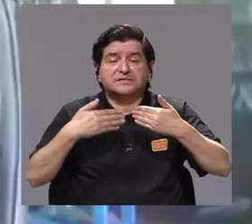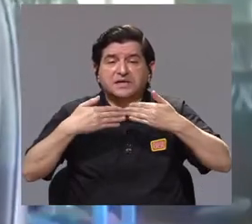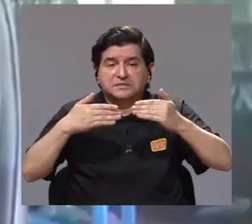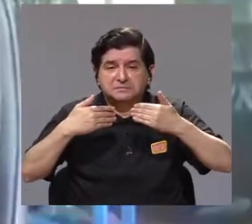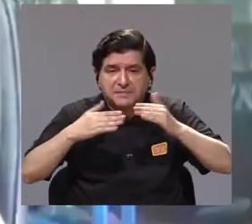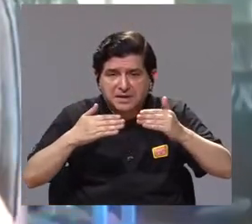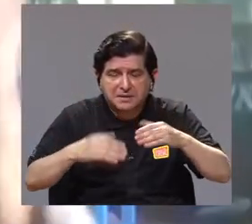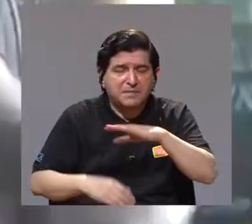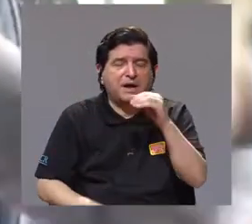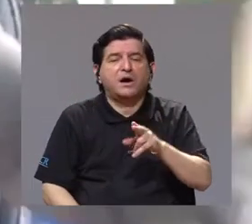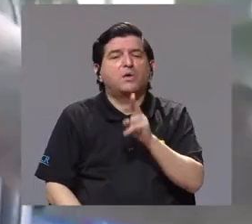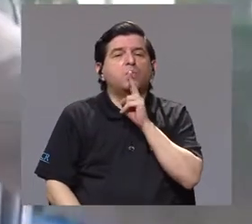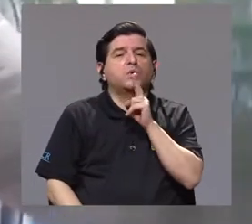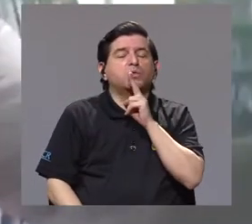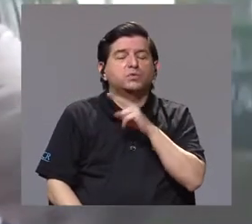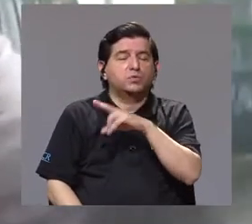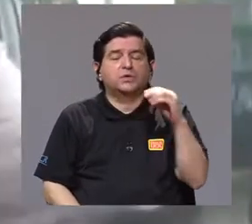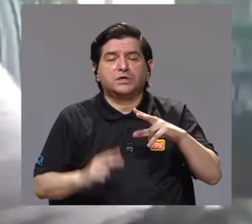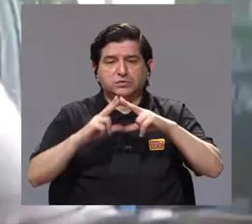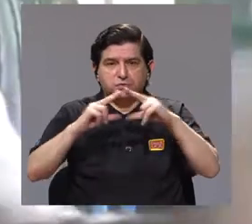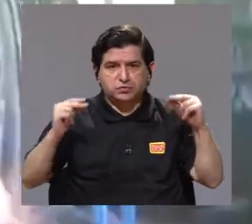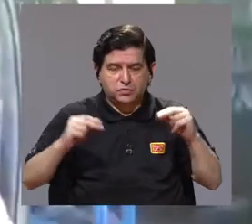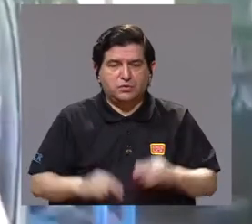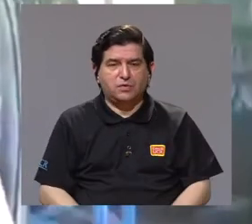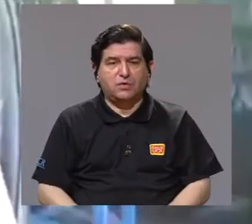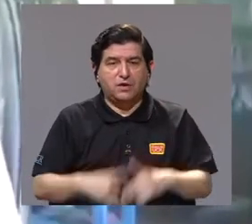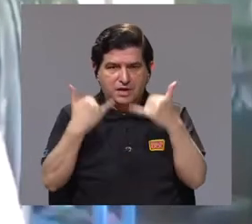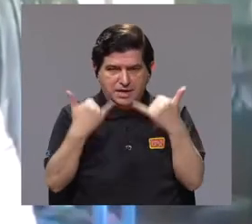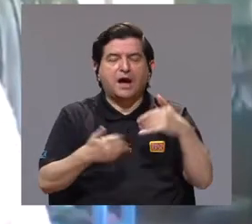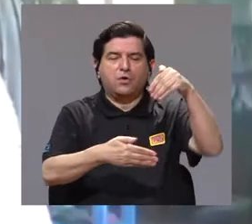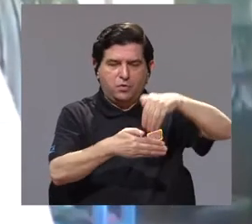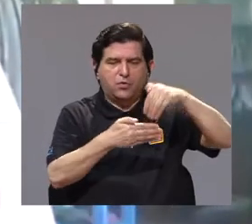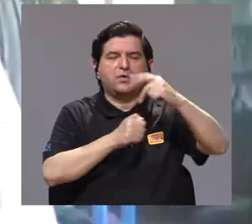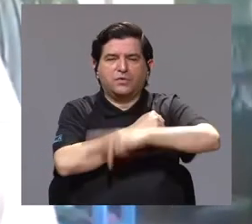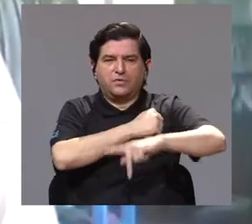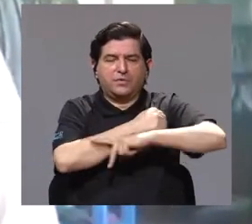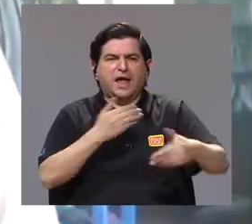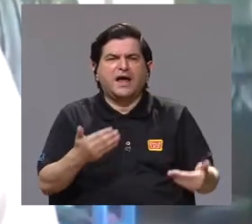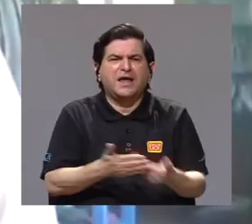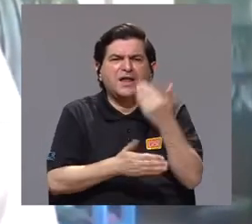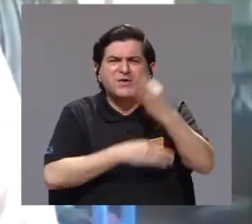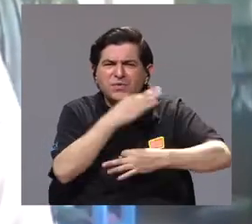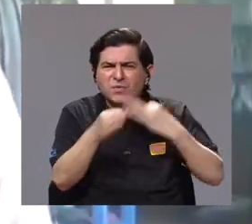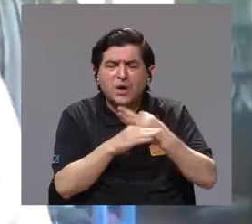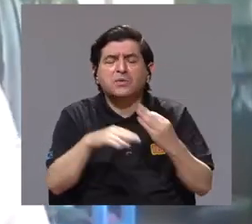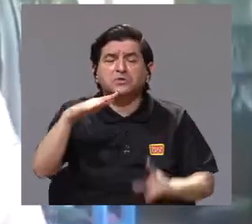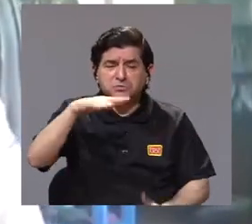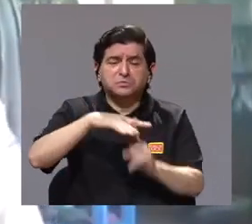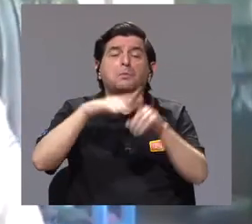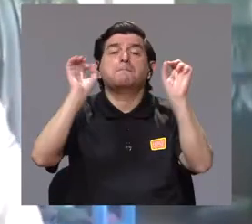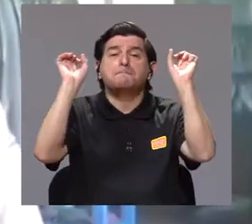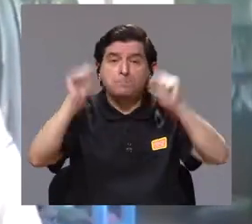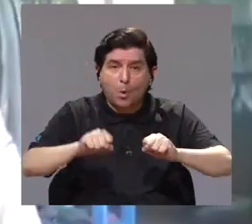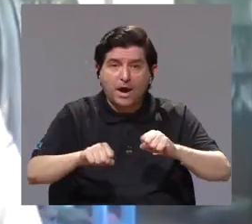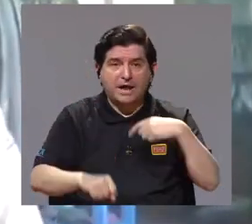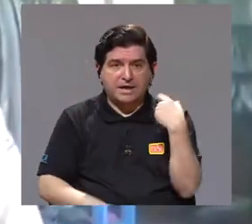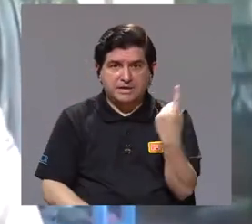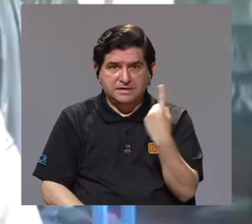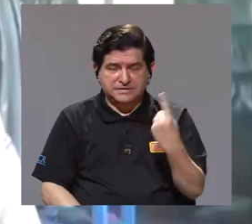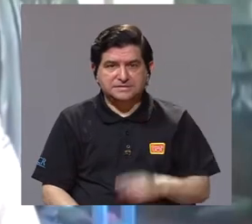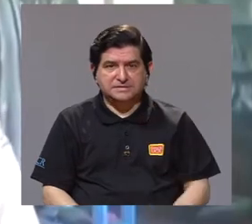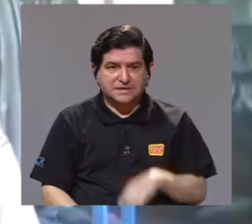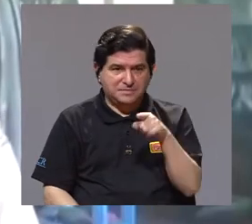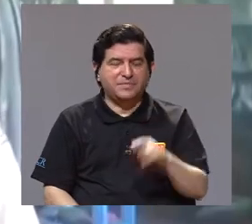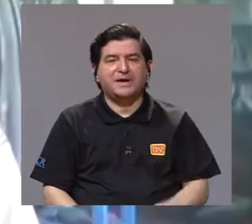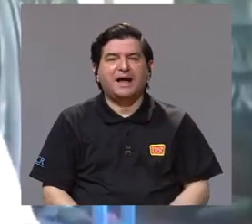posiblemente en Panamá o estaba en Honduras o Nicaragua, y las registramos en el país. Especies nuevas pueden aparecer, porque